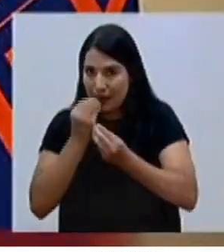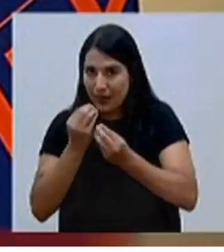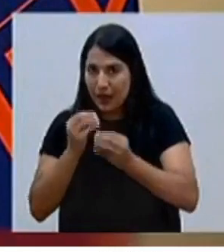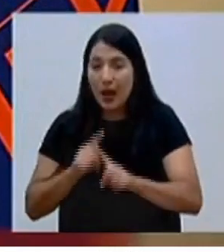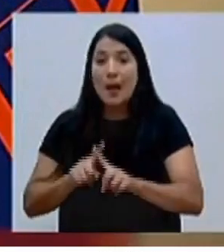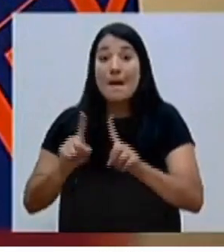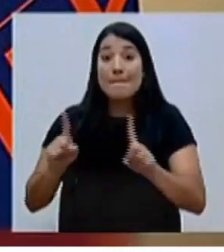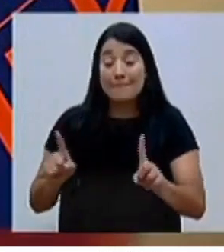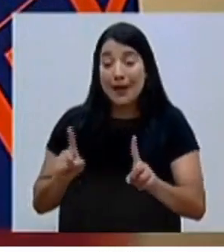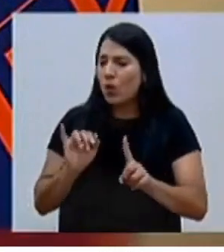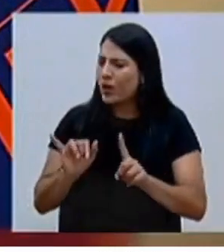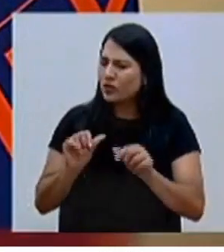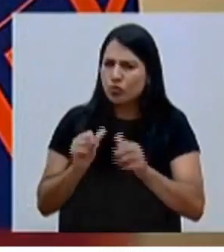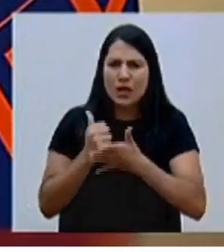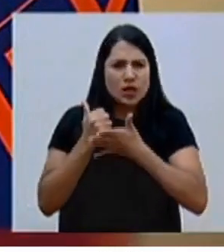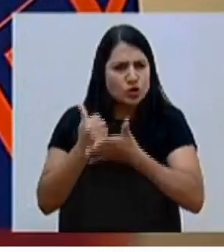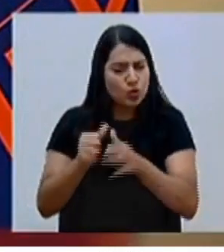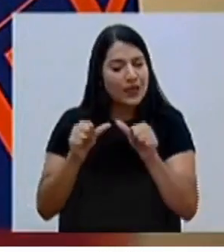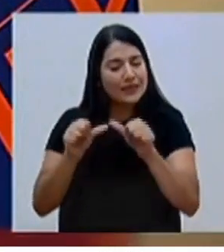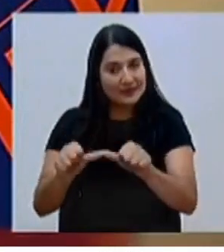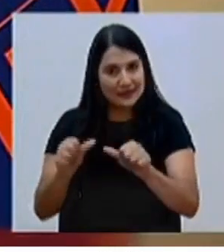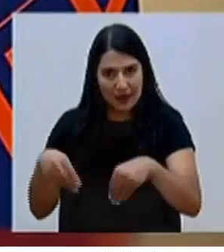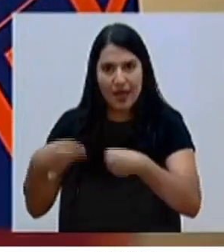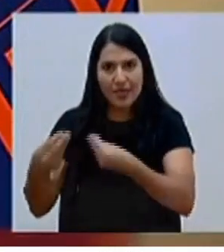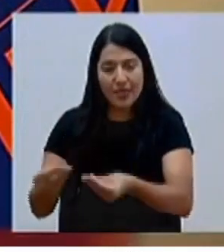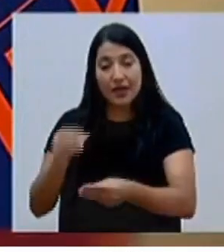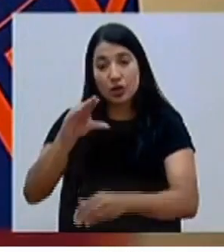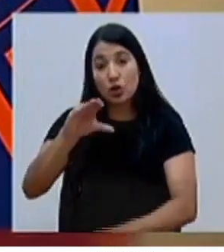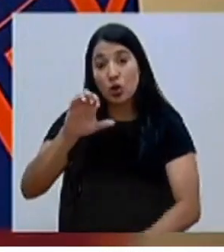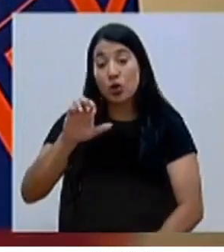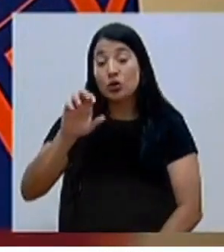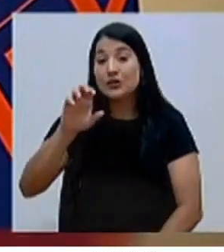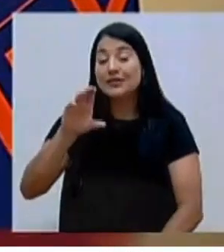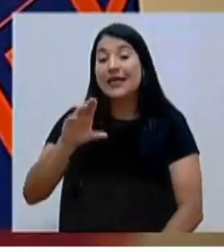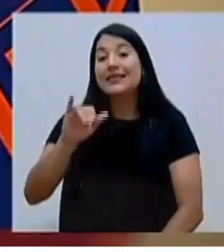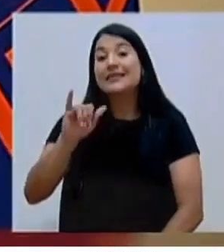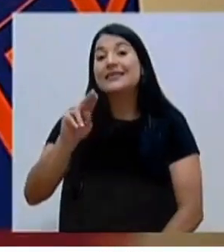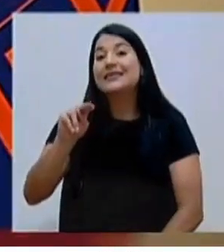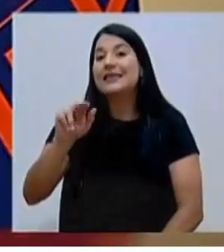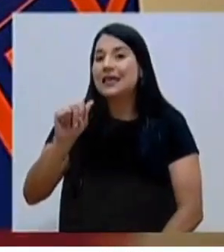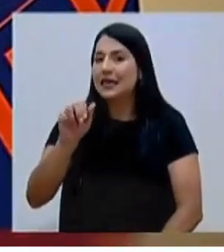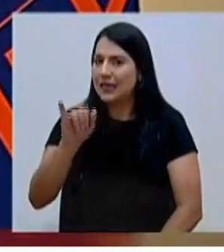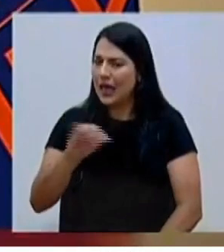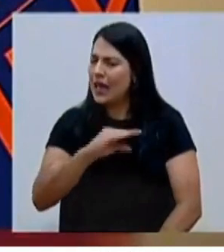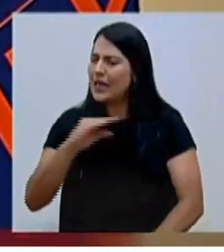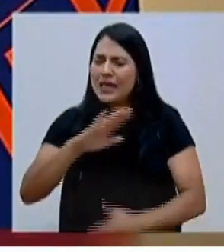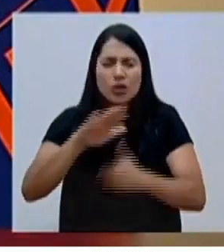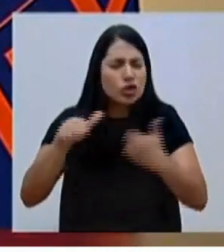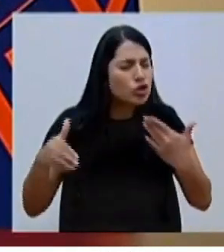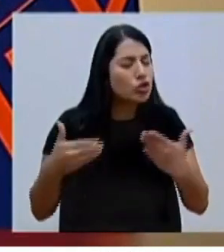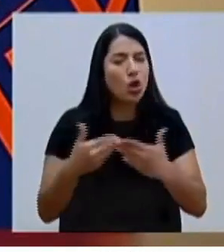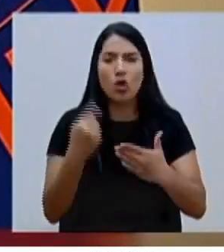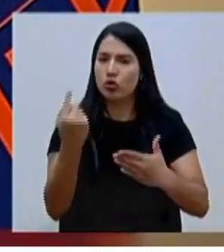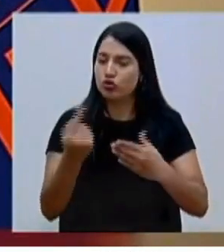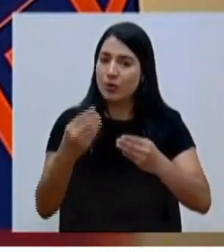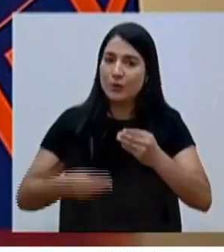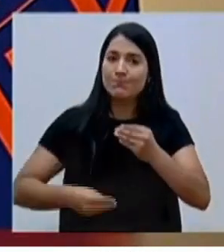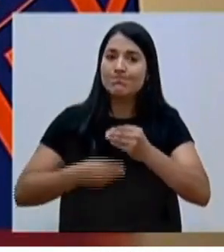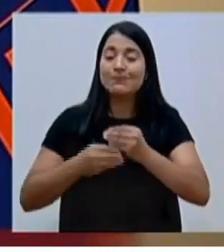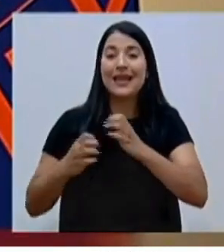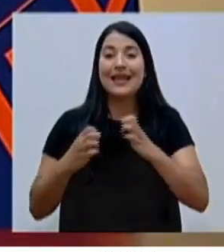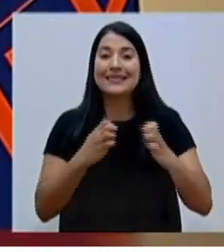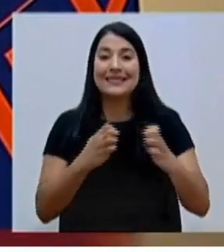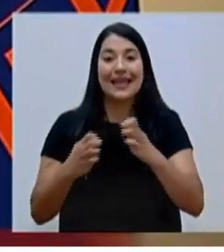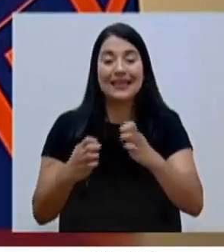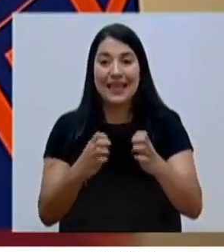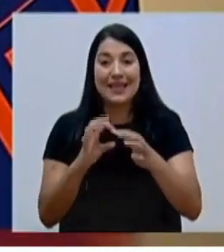de Censinay Eso sigue dándoselo Y todos, todos se acompañan con una estrategia educativa Con el personal que